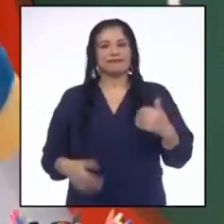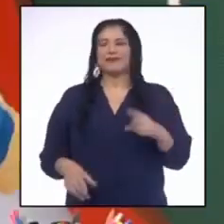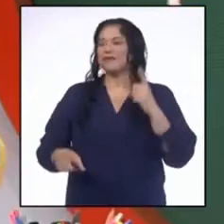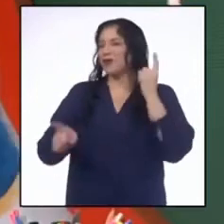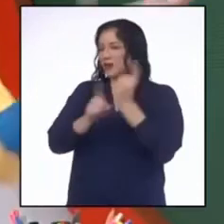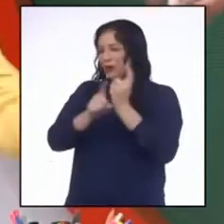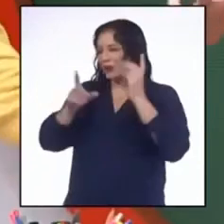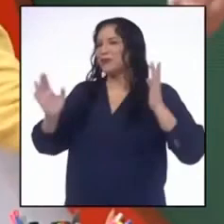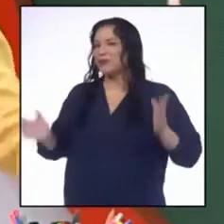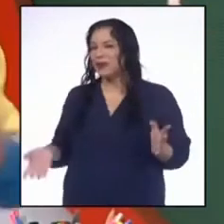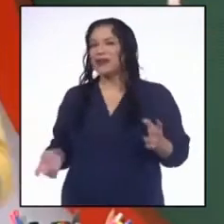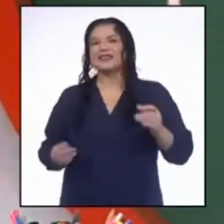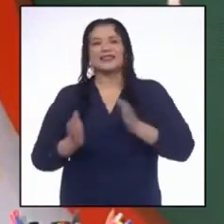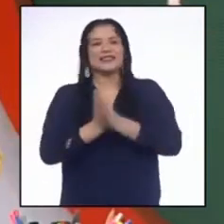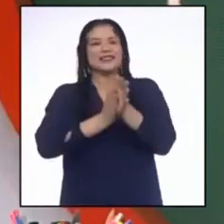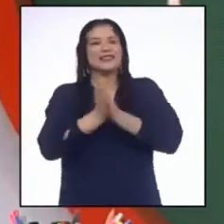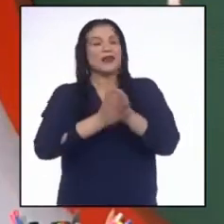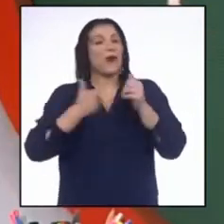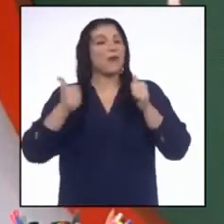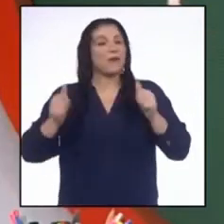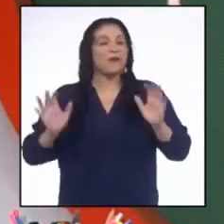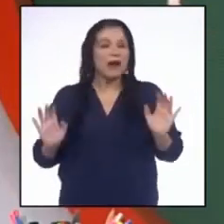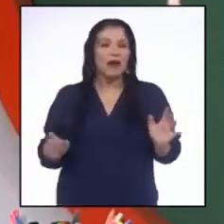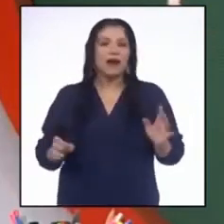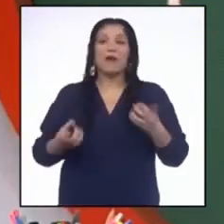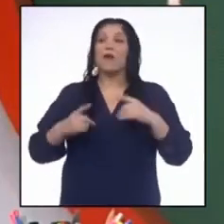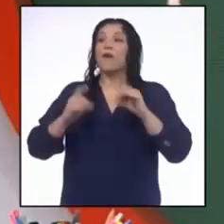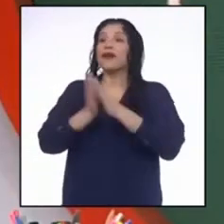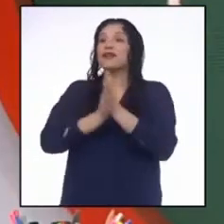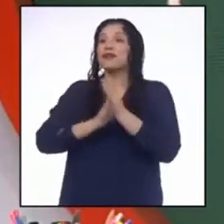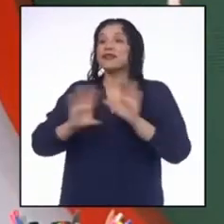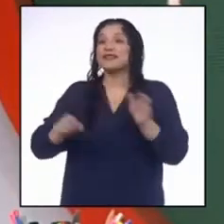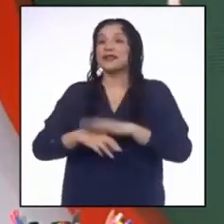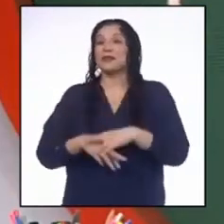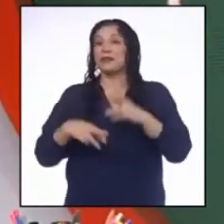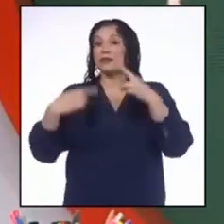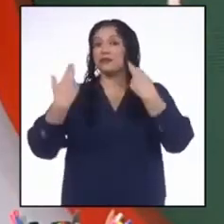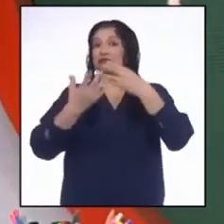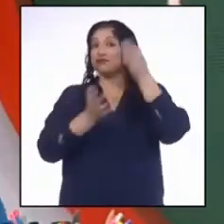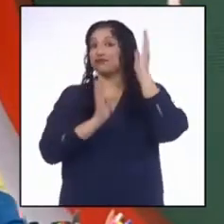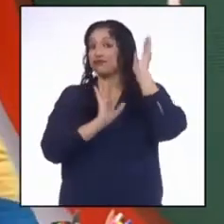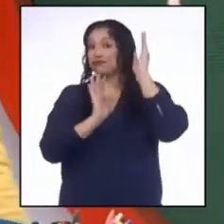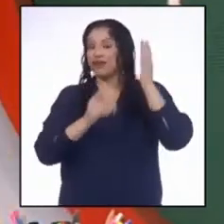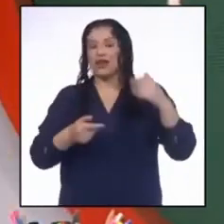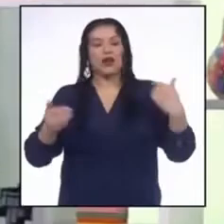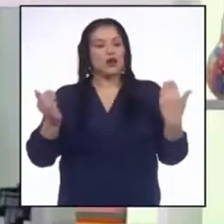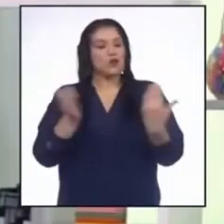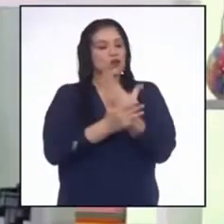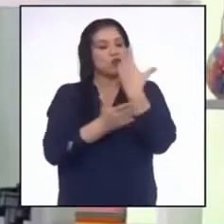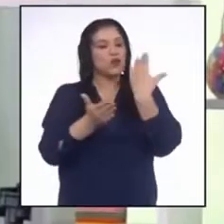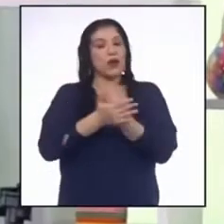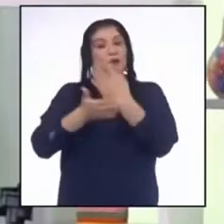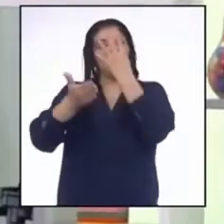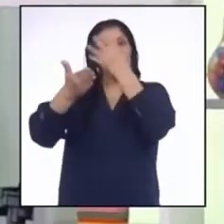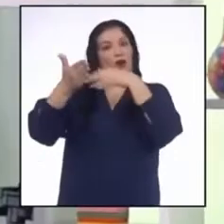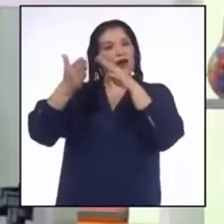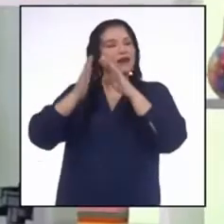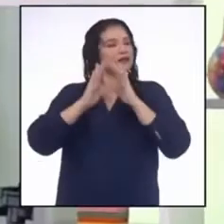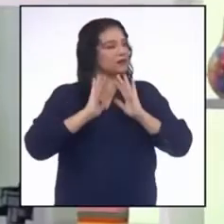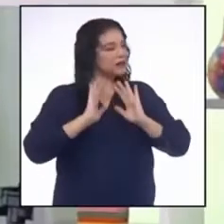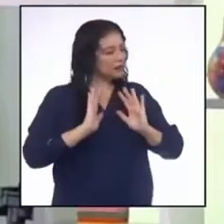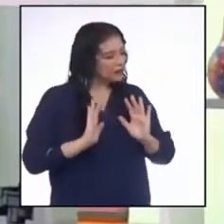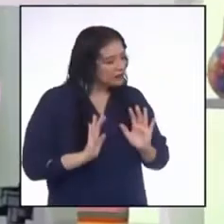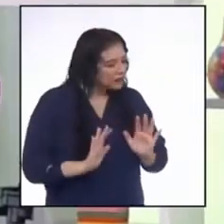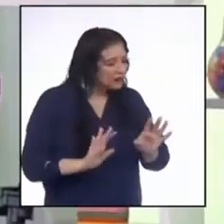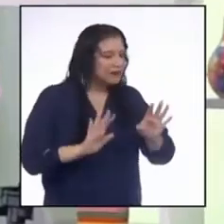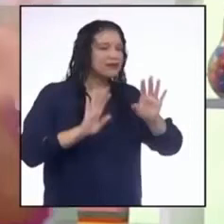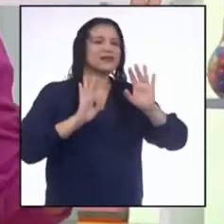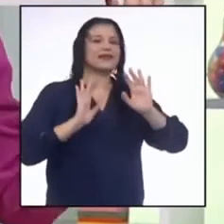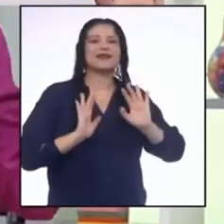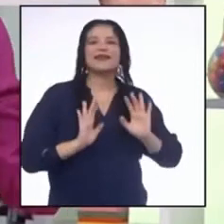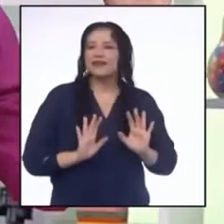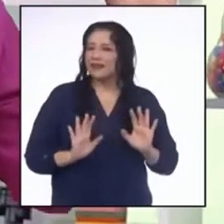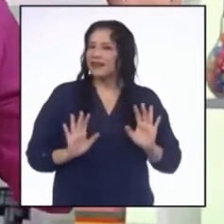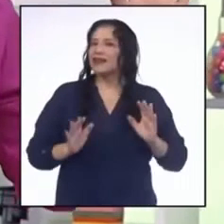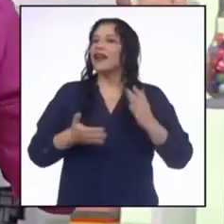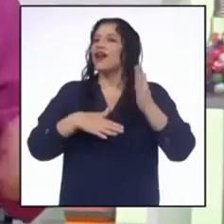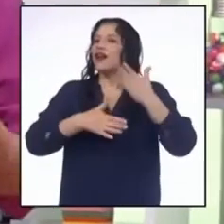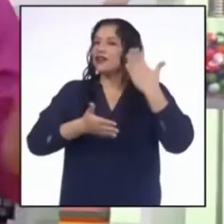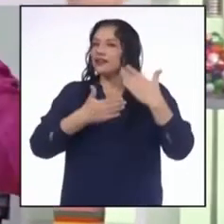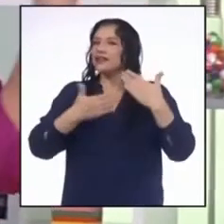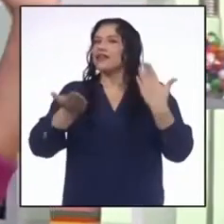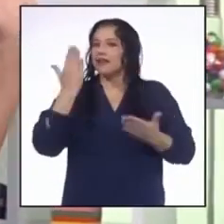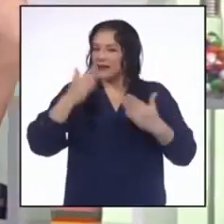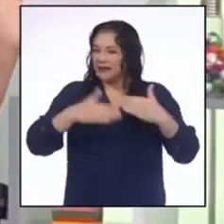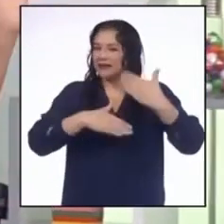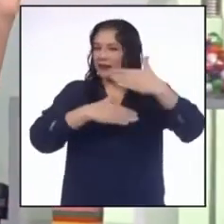Por supuesto, es la voz. Entonces, ¿cuándo lo hacemos? Tengo un nuevo horario que es... Tranquilo, tranquilo, quizá más